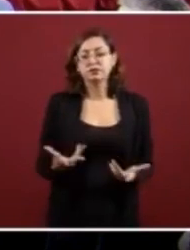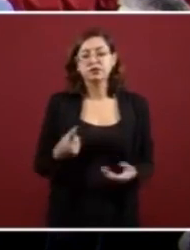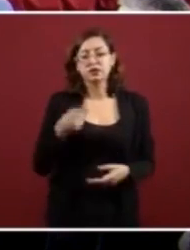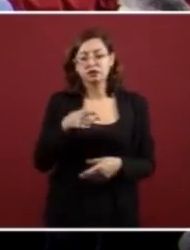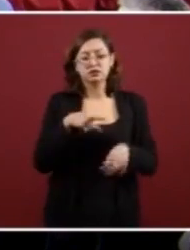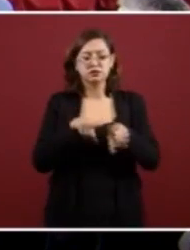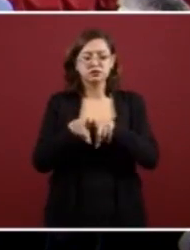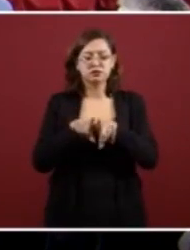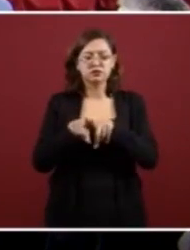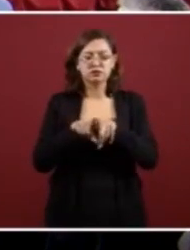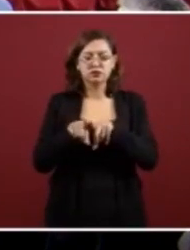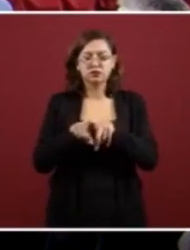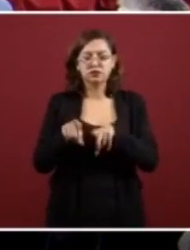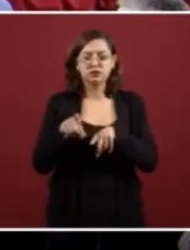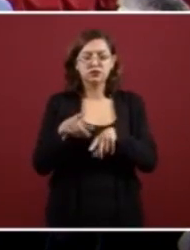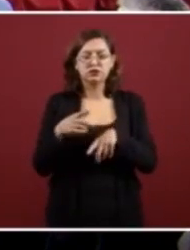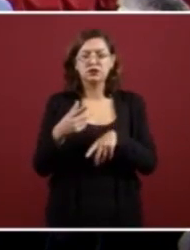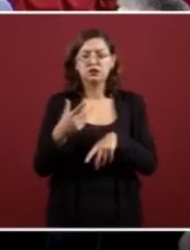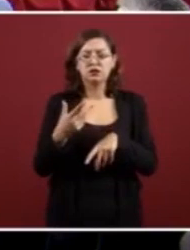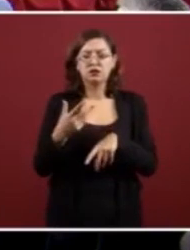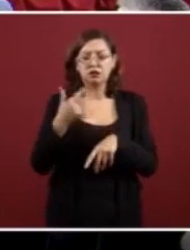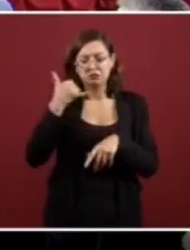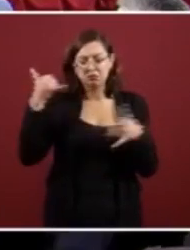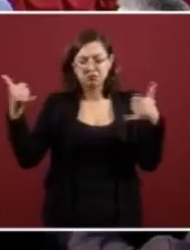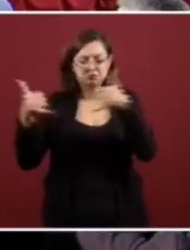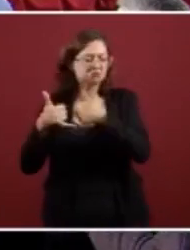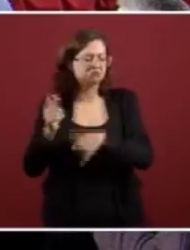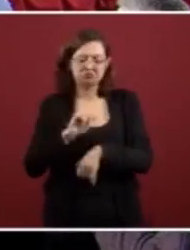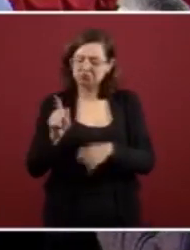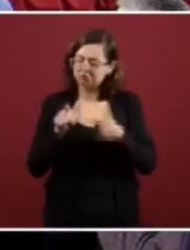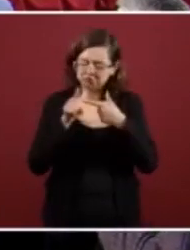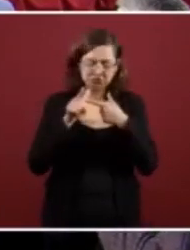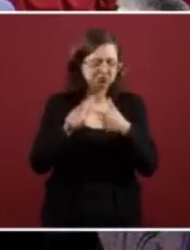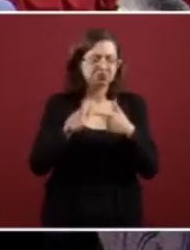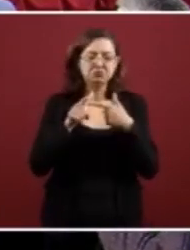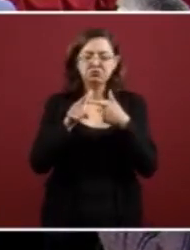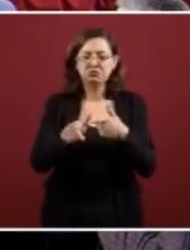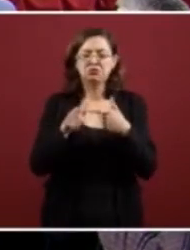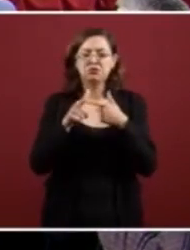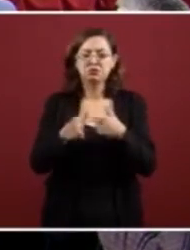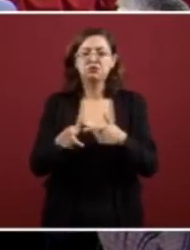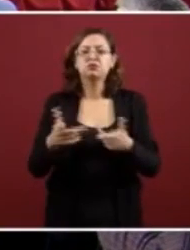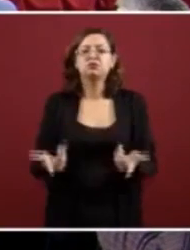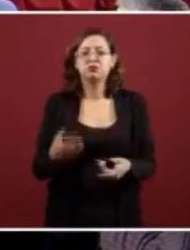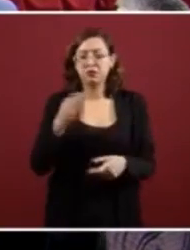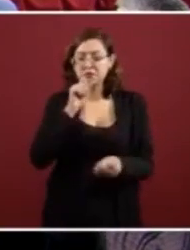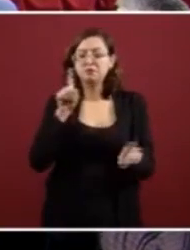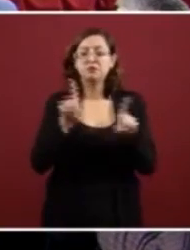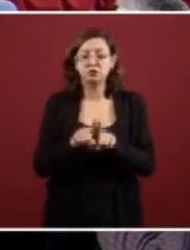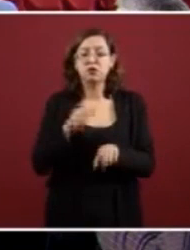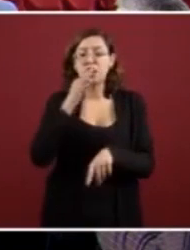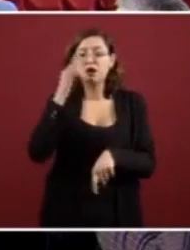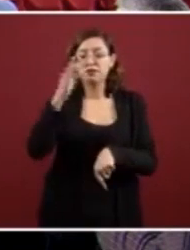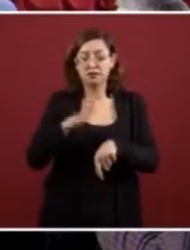éste le establece que no va a cesar, inclusive lanza amenazas en contra del